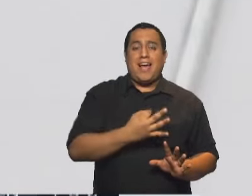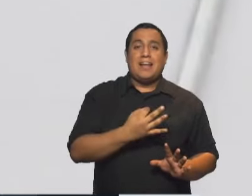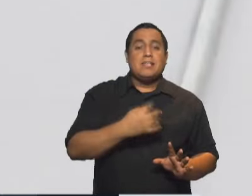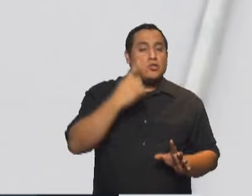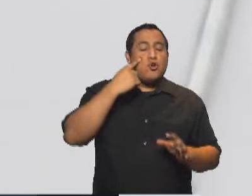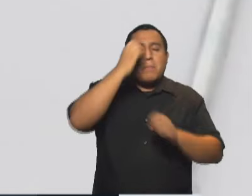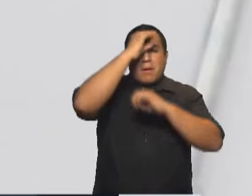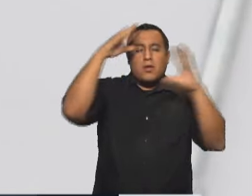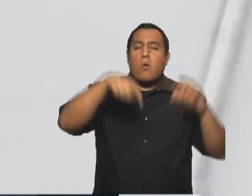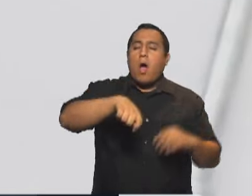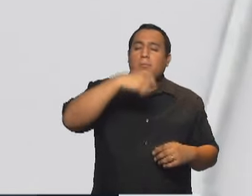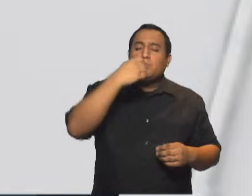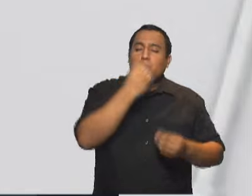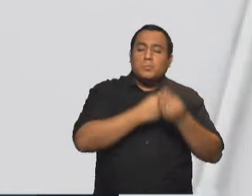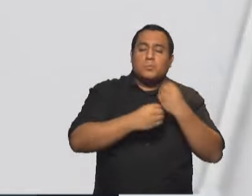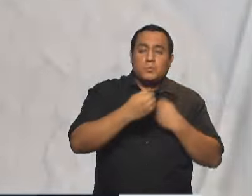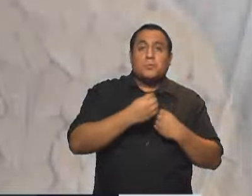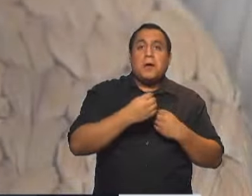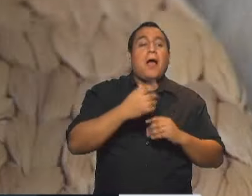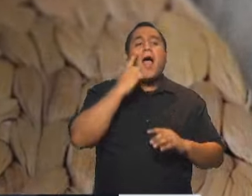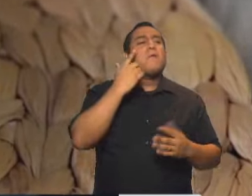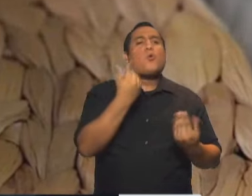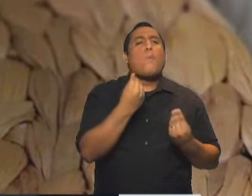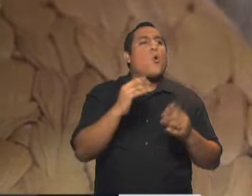esos sabores. ¿Cómo arrancamos Hernán? ¿Cómo hacemos esa receta?